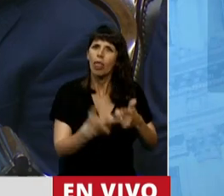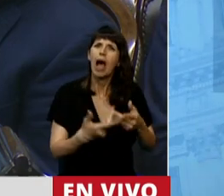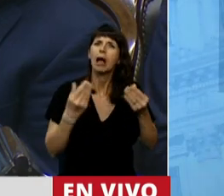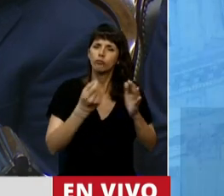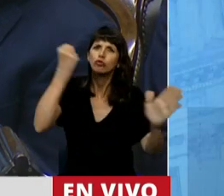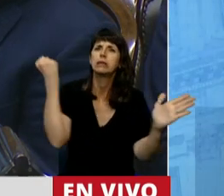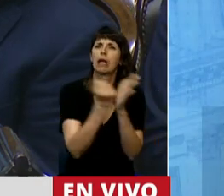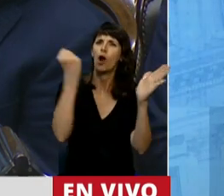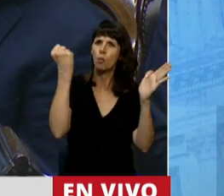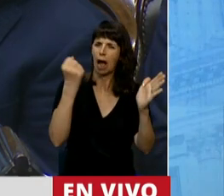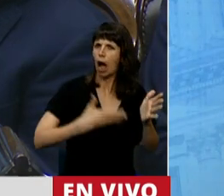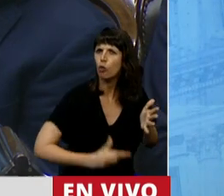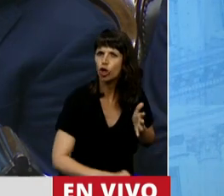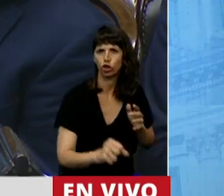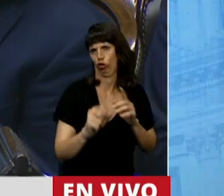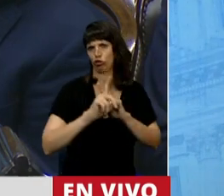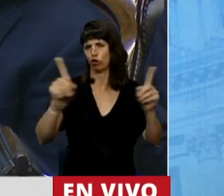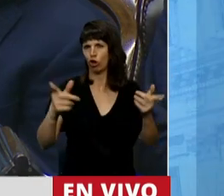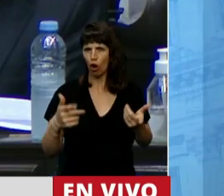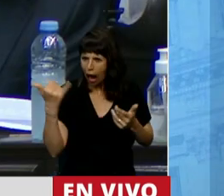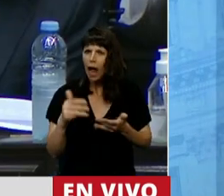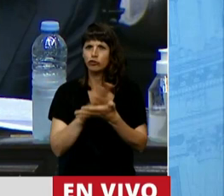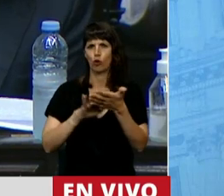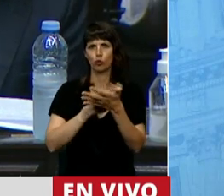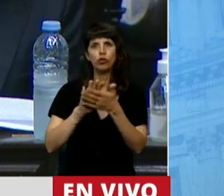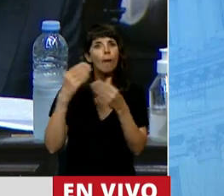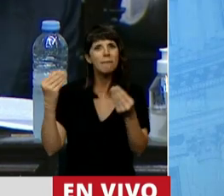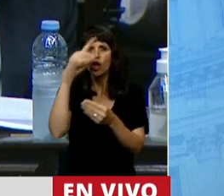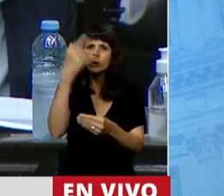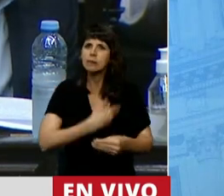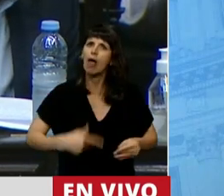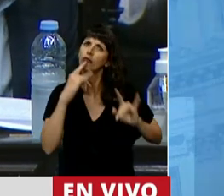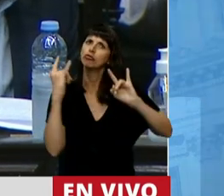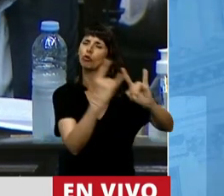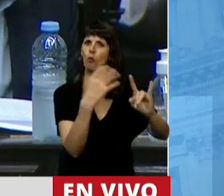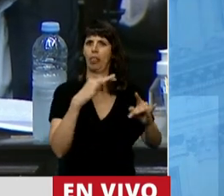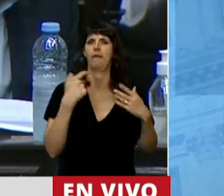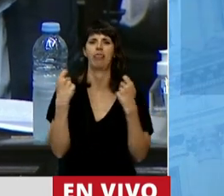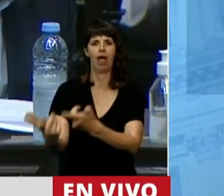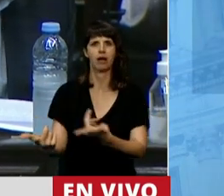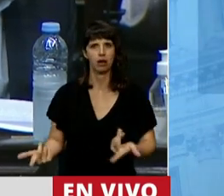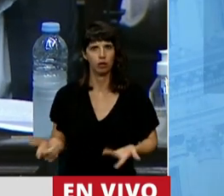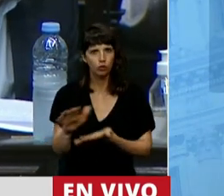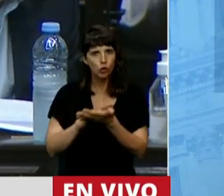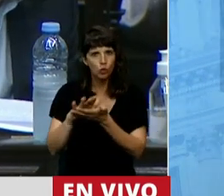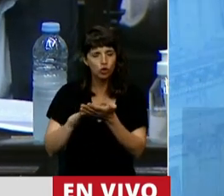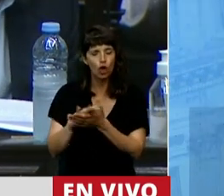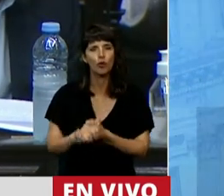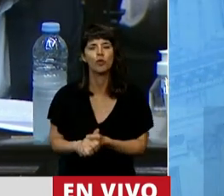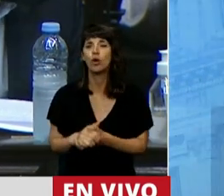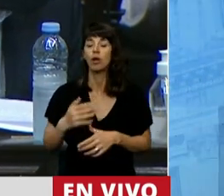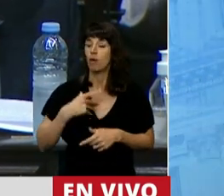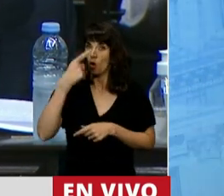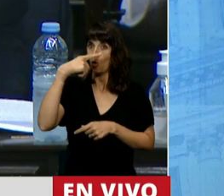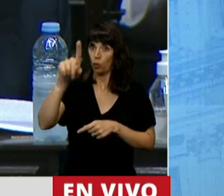existencias. Soluciones hay, pero es el Estado quien debe garantizarlas. Y para cerrar mi